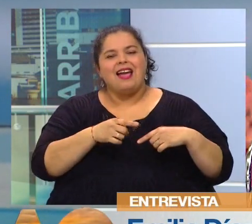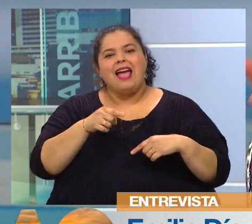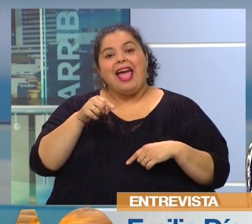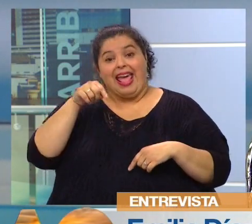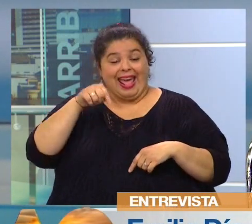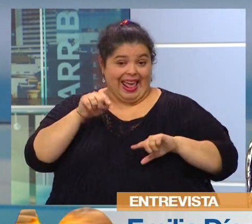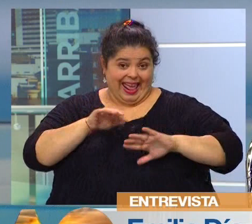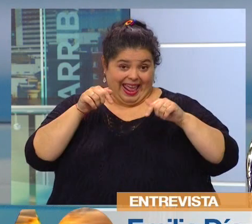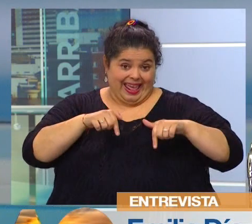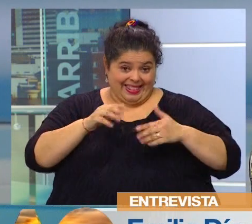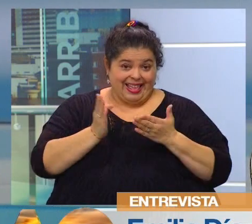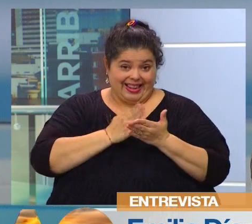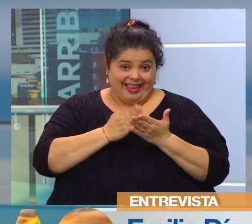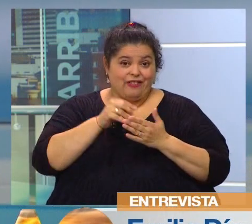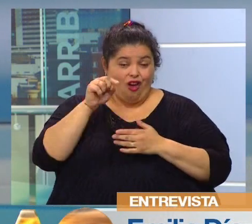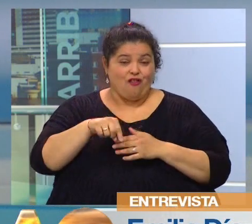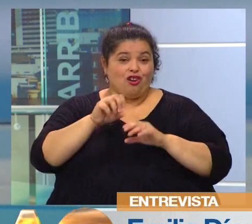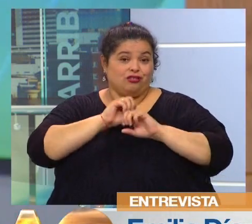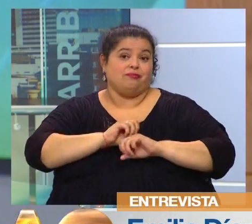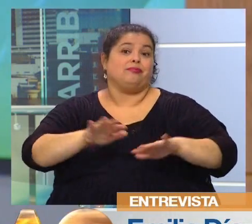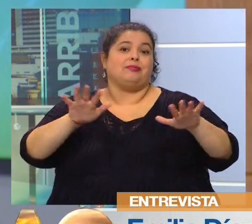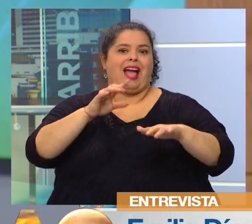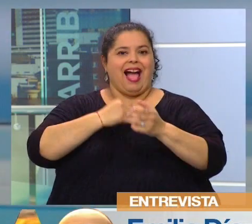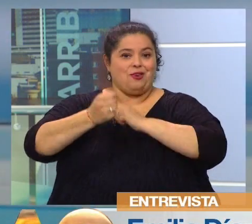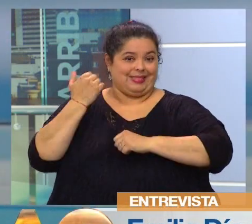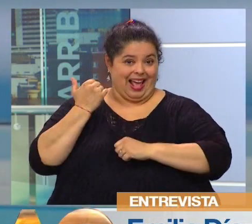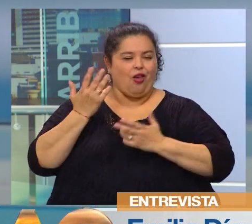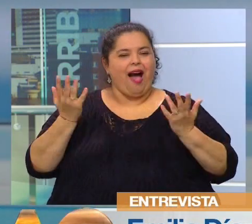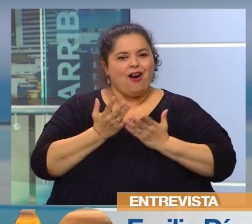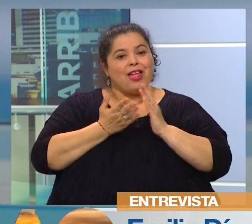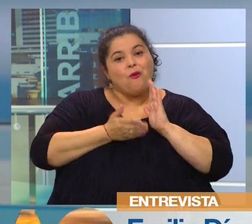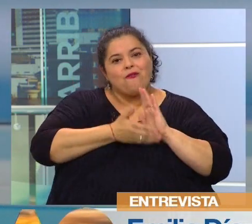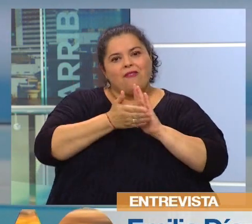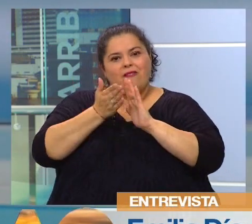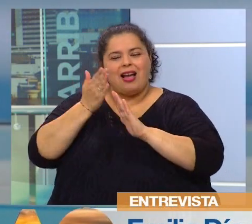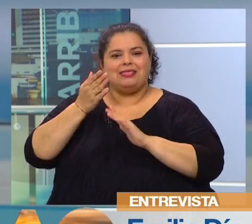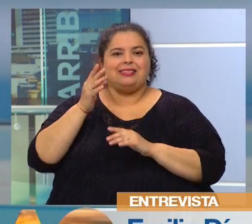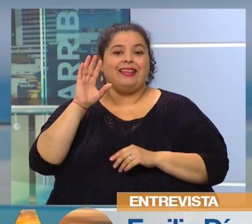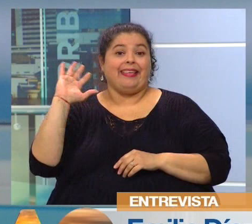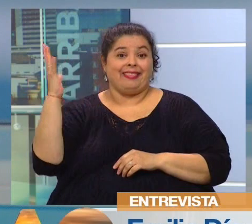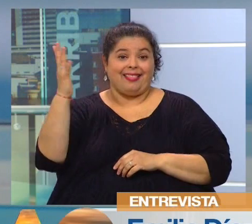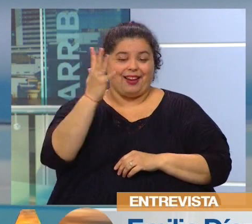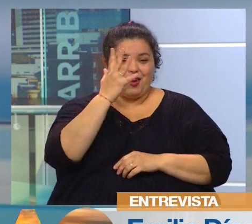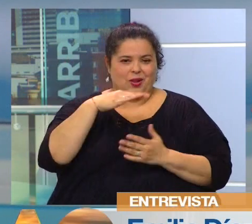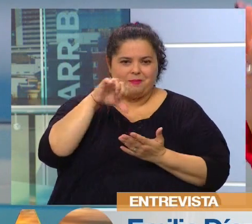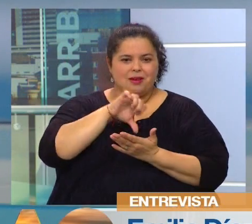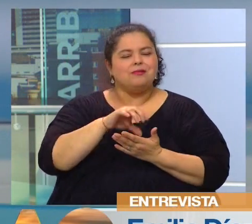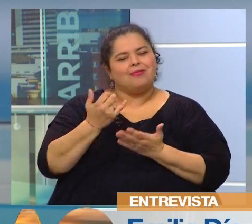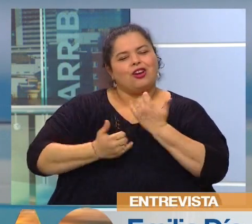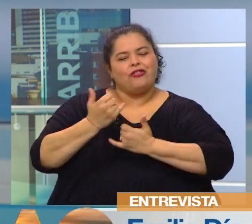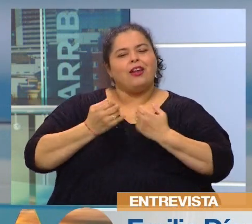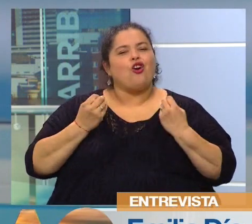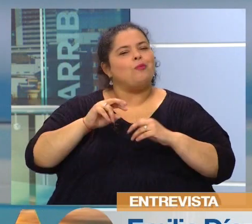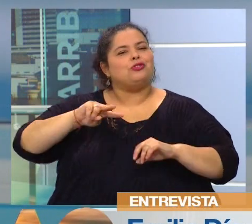Este libro lo lanzaste fin del año pasado y ahora vas a hacer un recorrido por el interior. Contanos un poco cómo viene esta segunda etapa